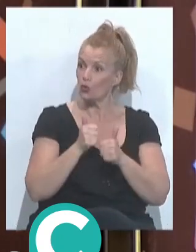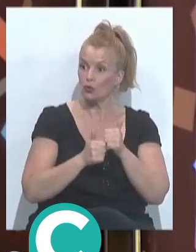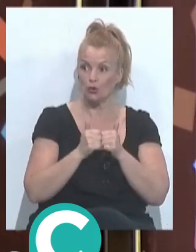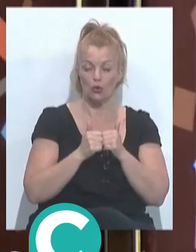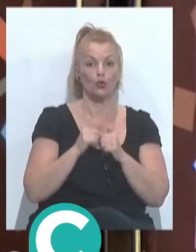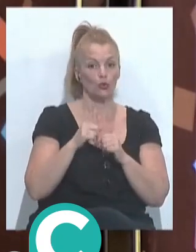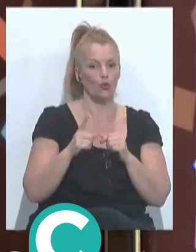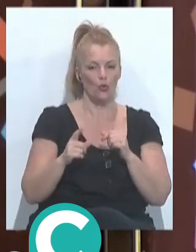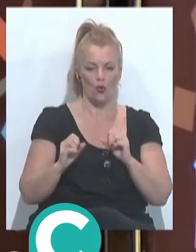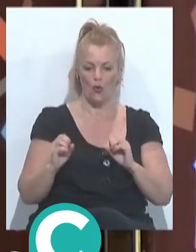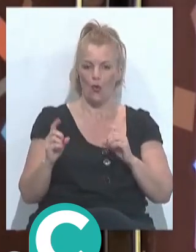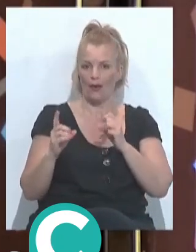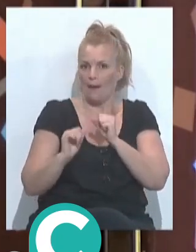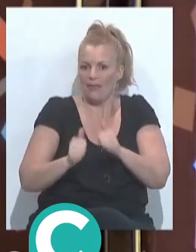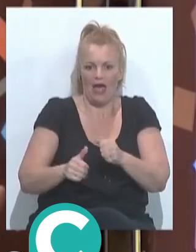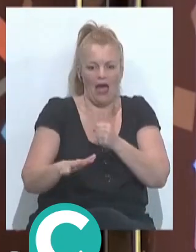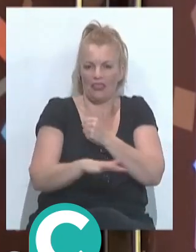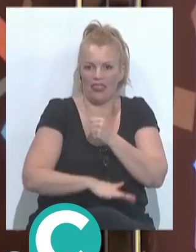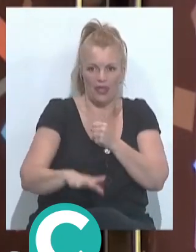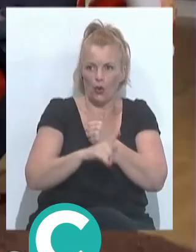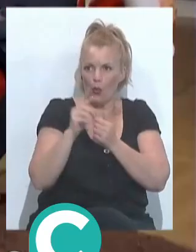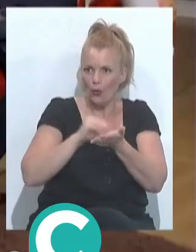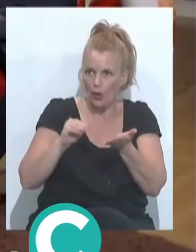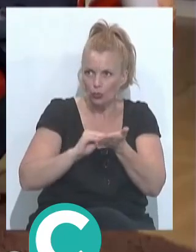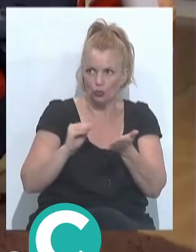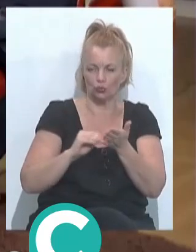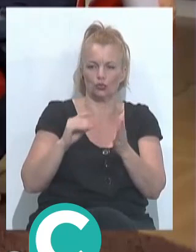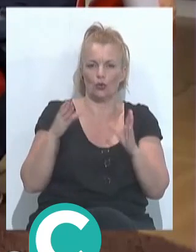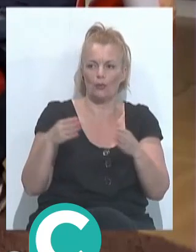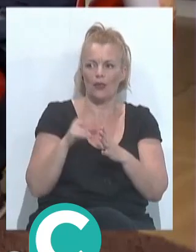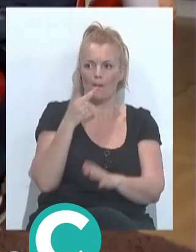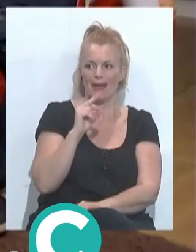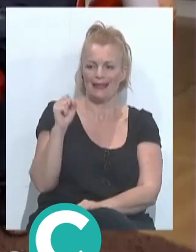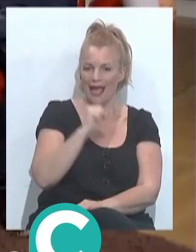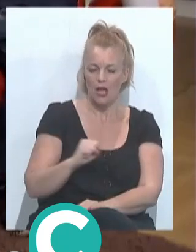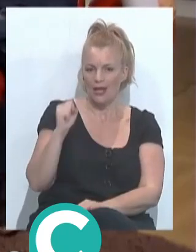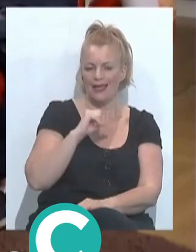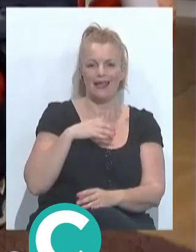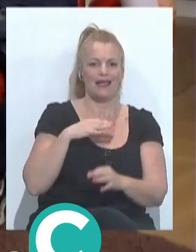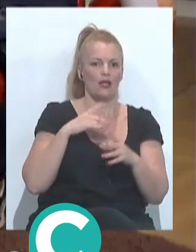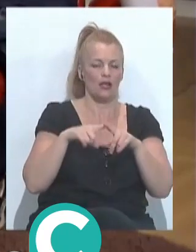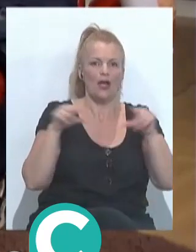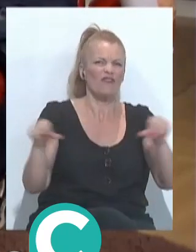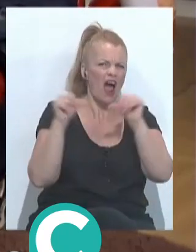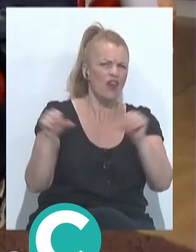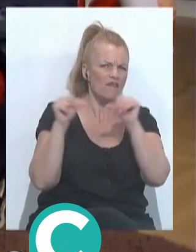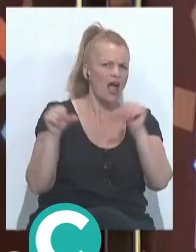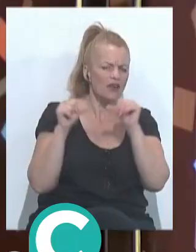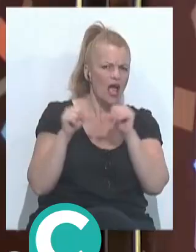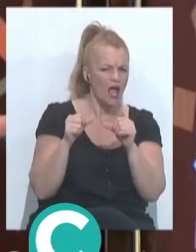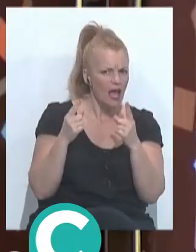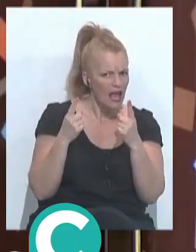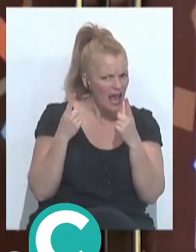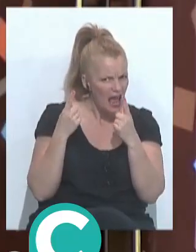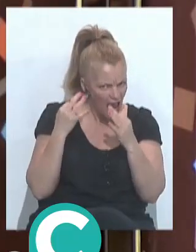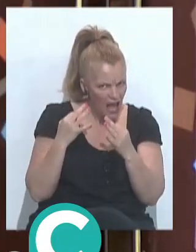tienes que partir de cero y el que un autor o autora de una agrupación lleve 20 años de trayectoria y tenga 10.000 millones de finales no significa que necesariamente